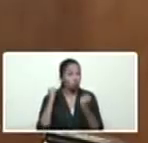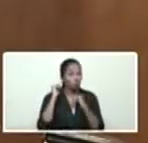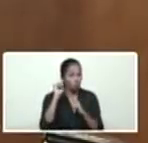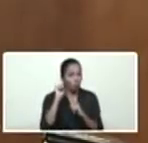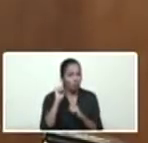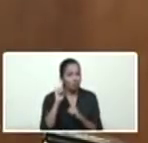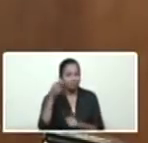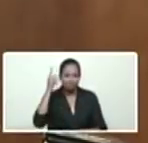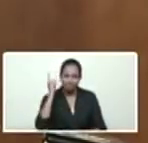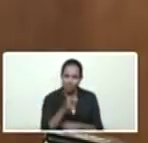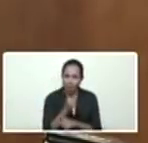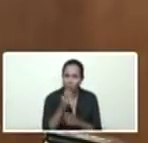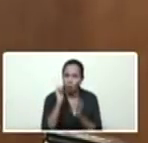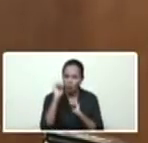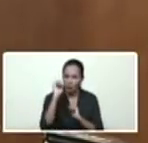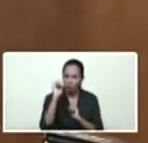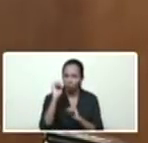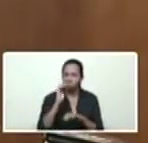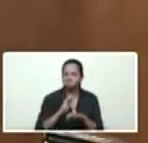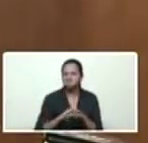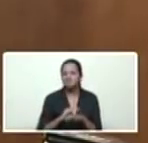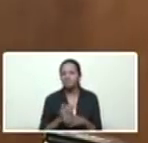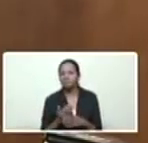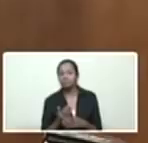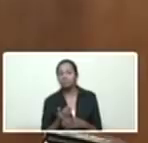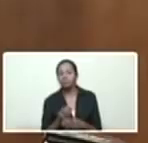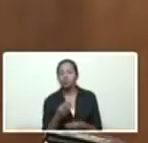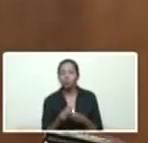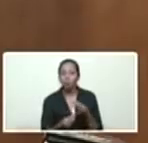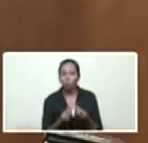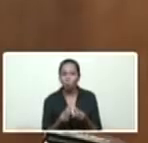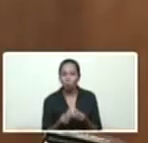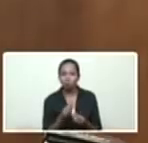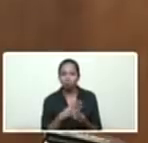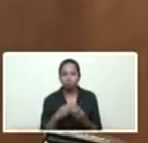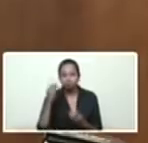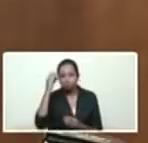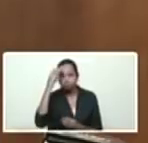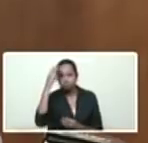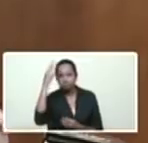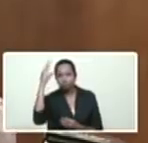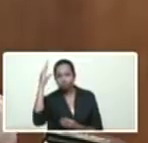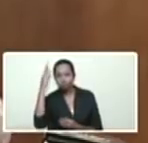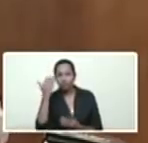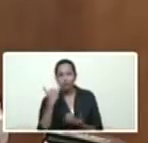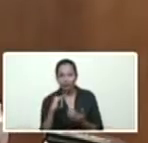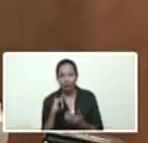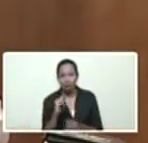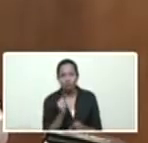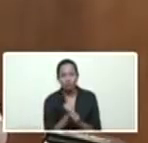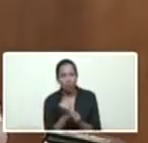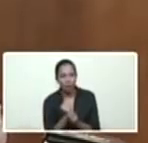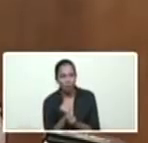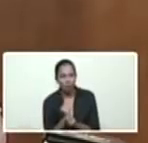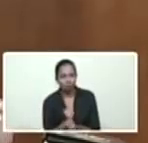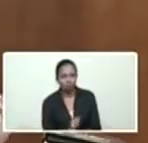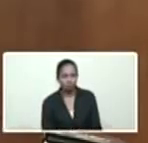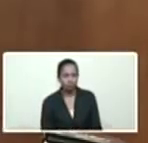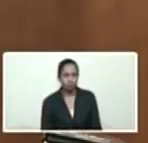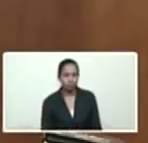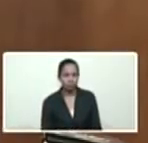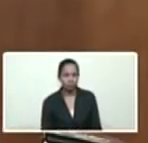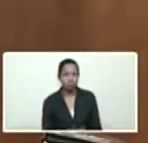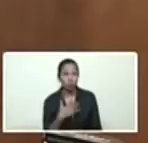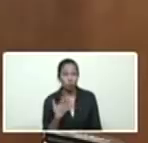debemos lograrlo con la capacidad de nuestros trabajadores eléctricos. en ese sentido he